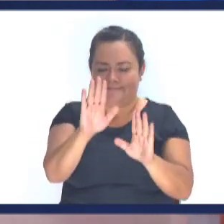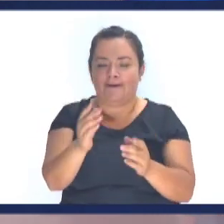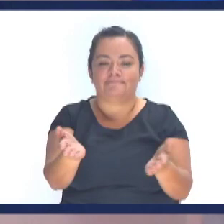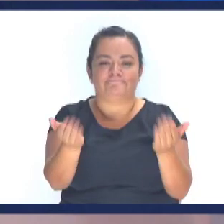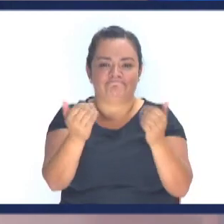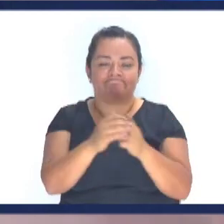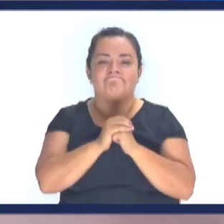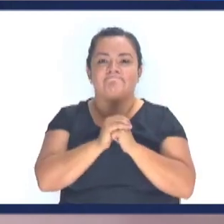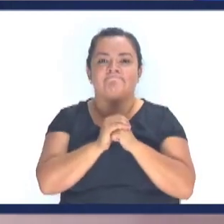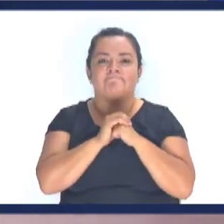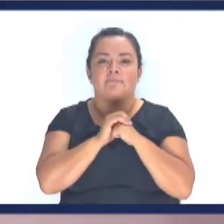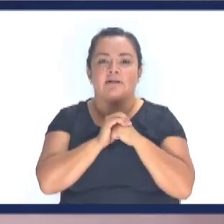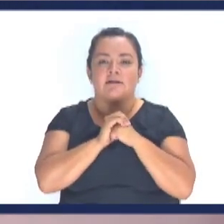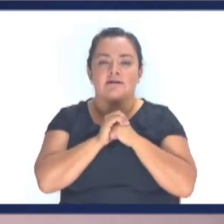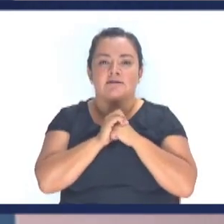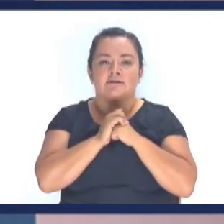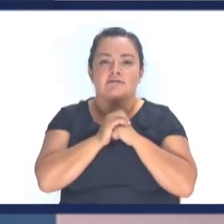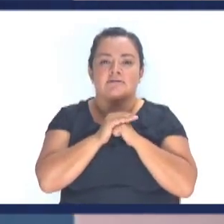Venga para acá